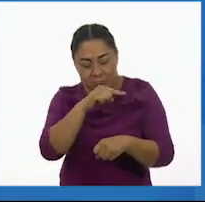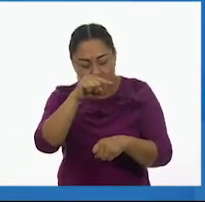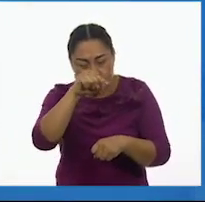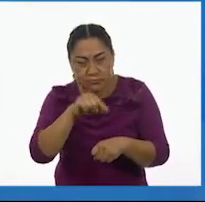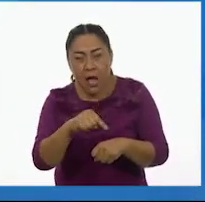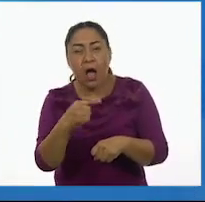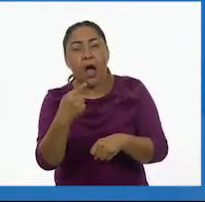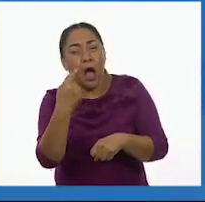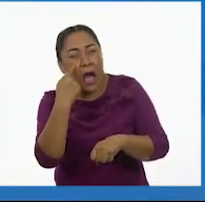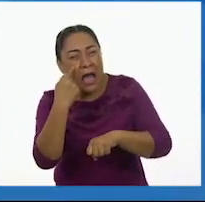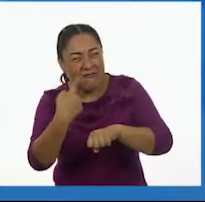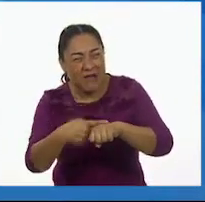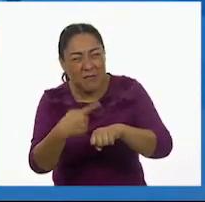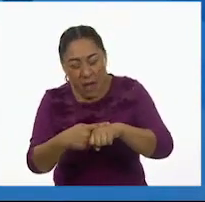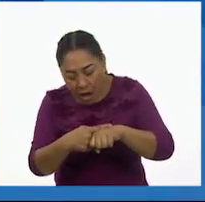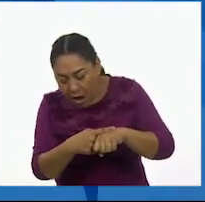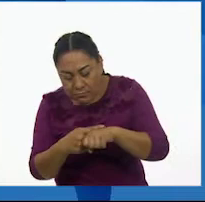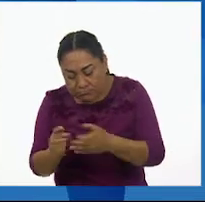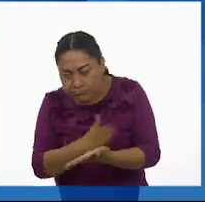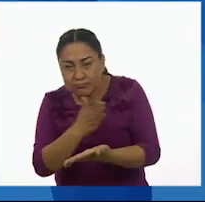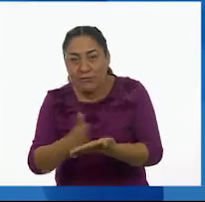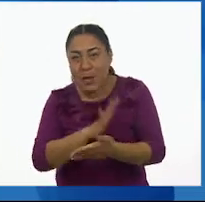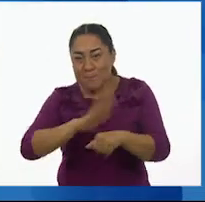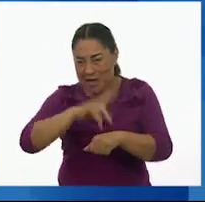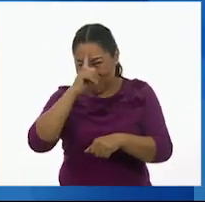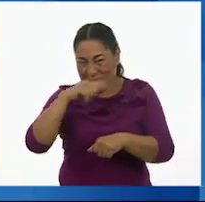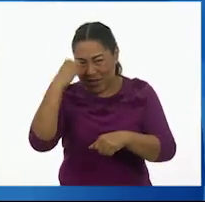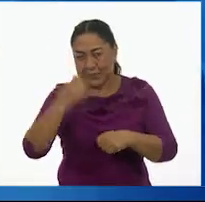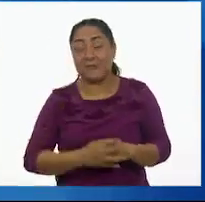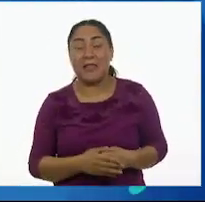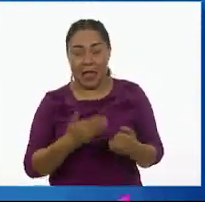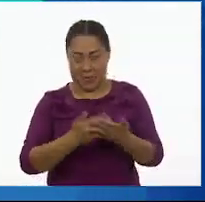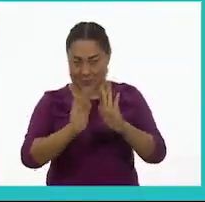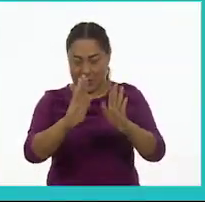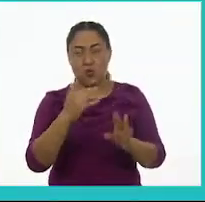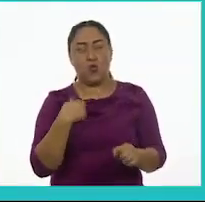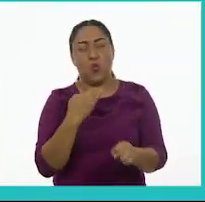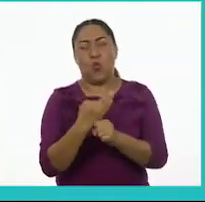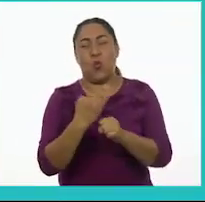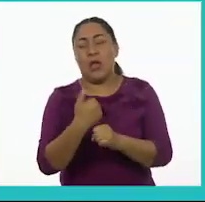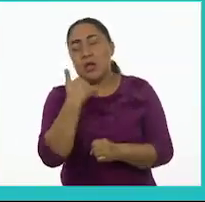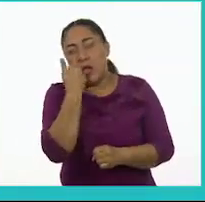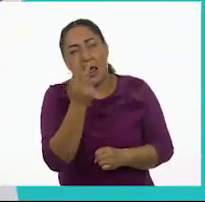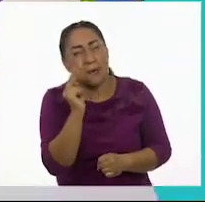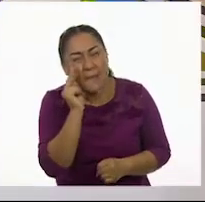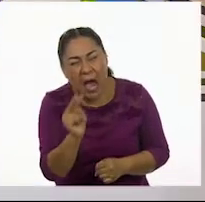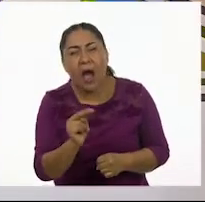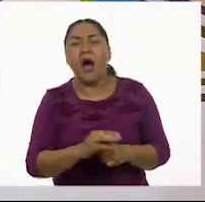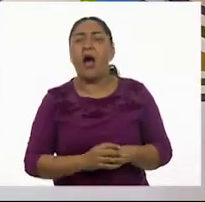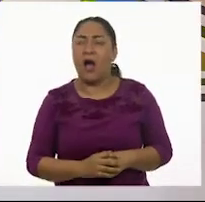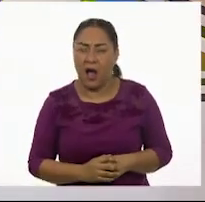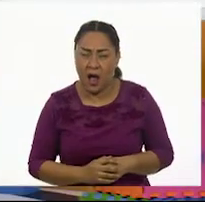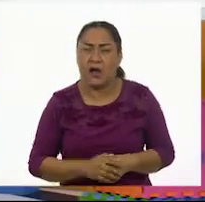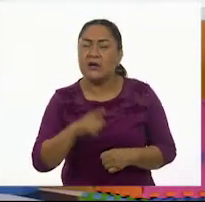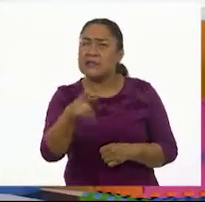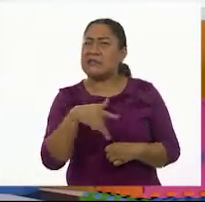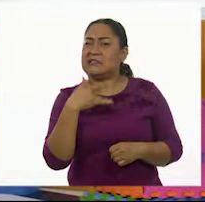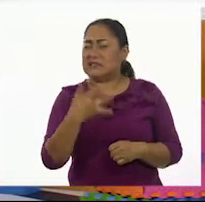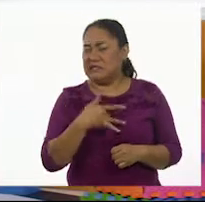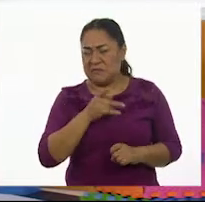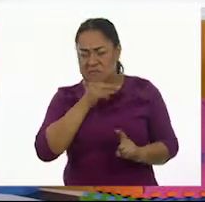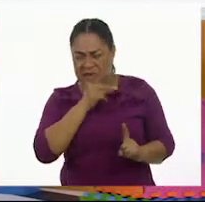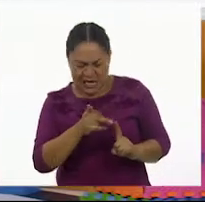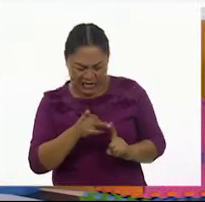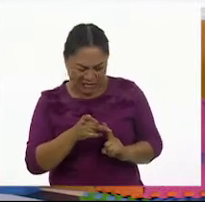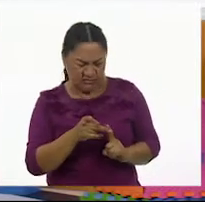Pero te presto el libro y lo que quiero que veamos el día de hoy es palabras que difícilmente sabemos su